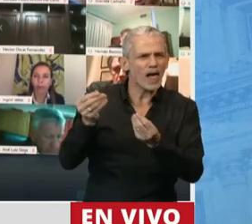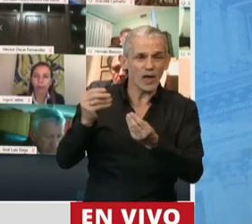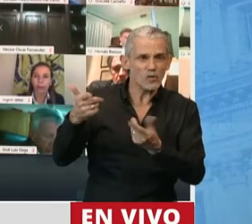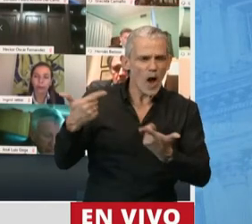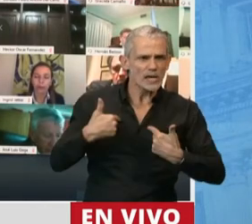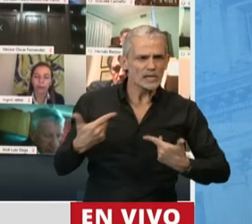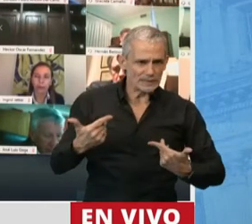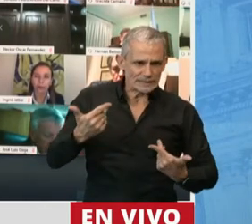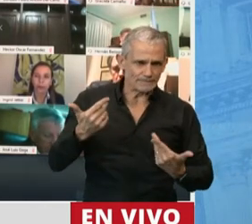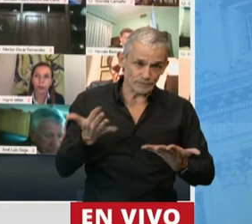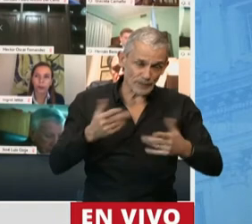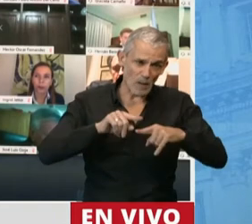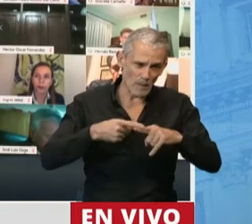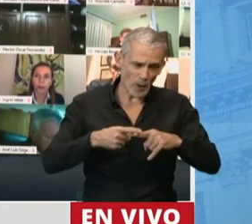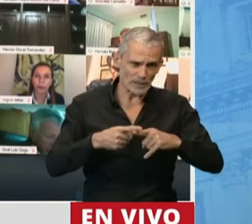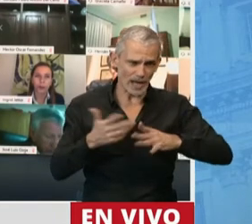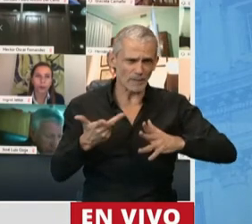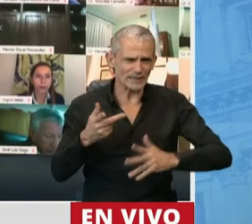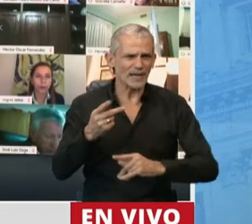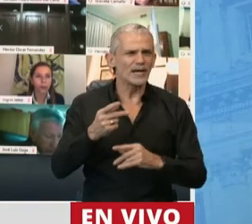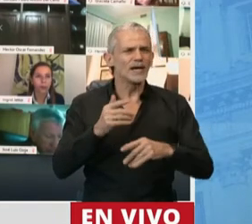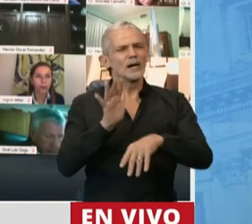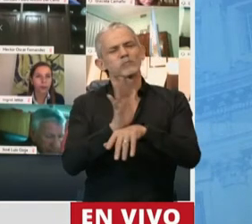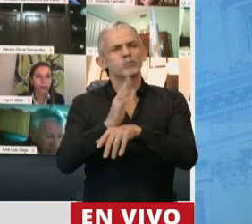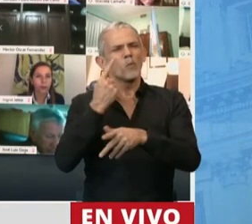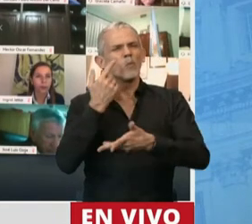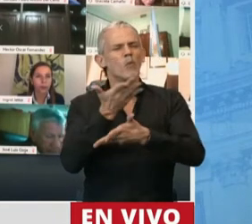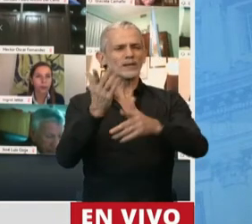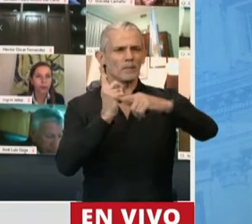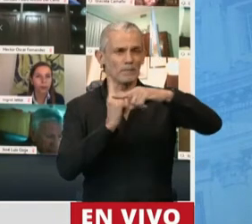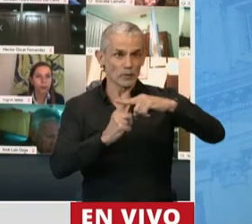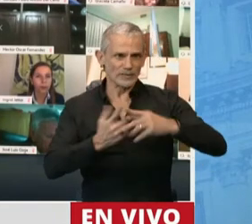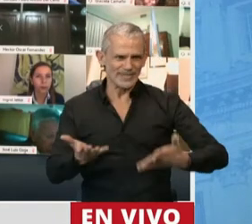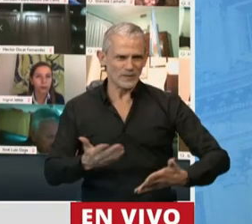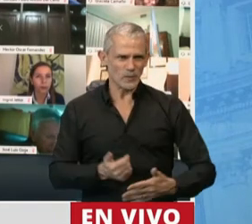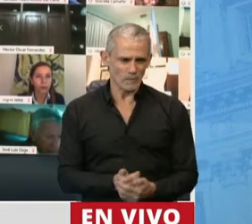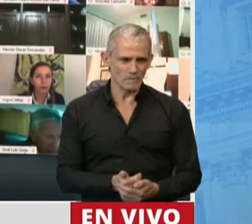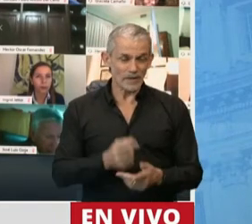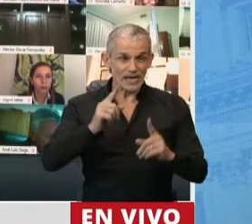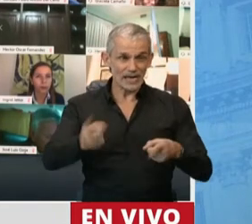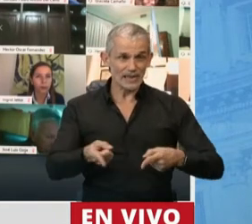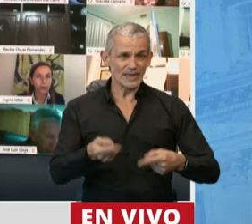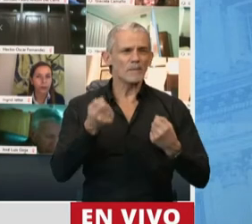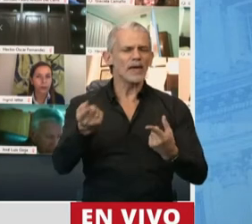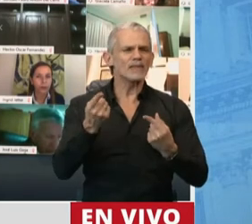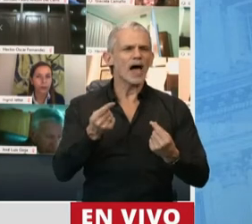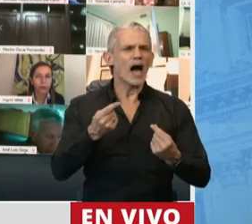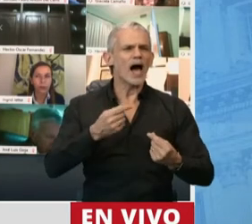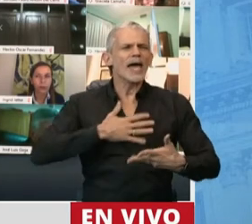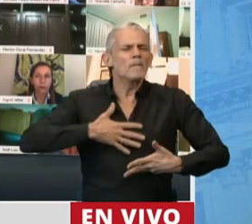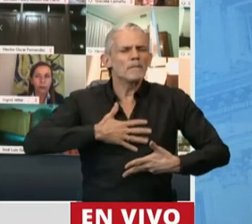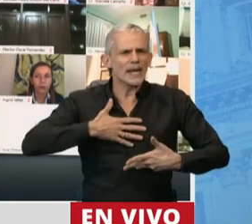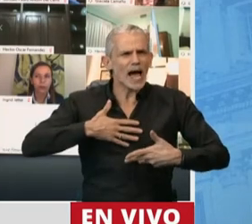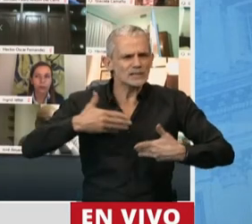señal política, por un lado, pero también dando un elemento de mucha esperanza